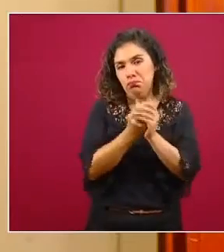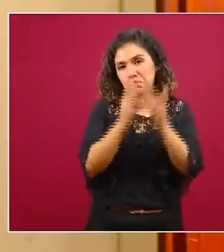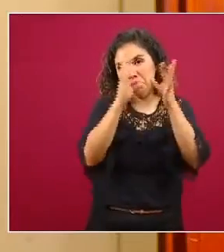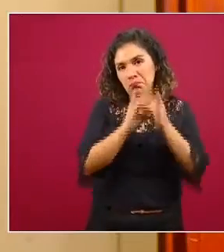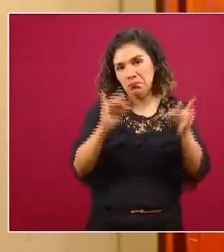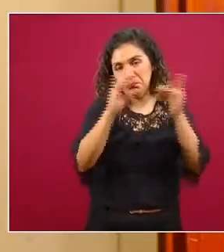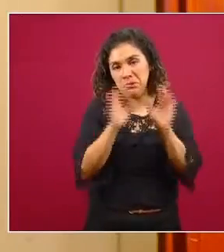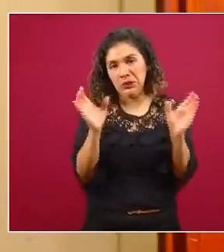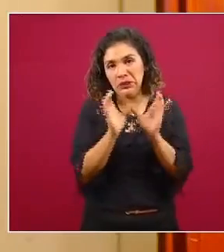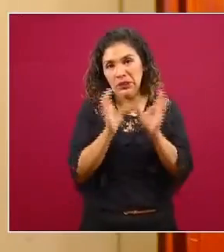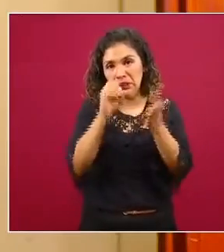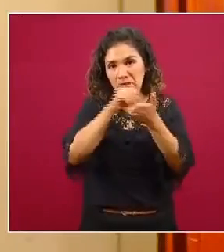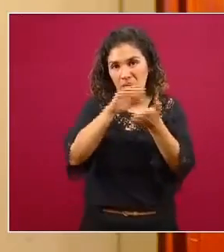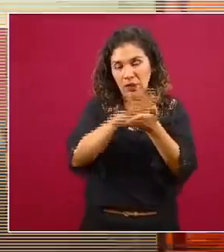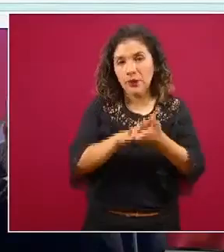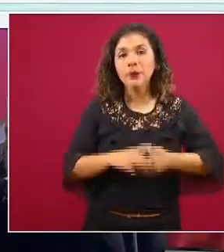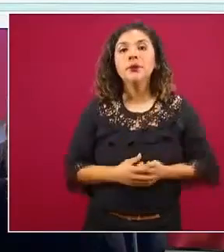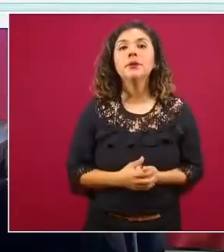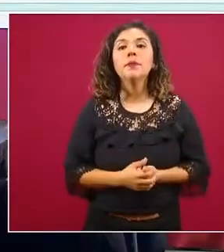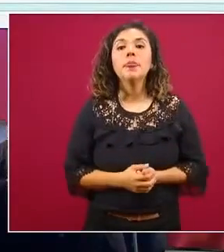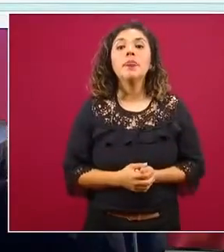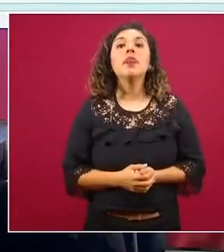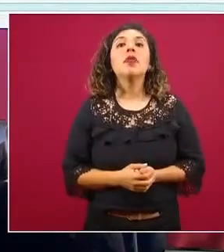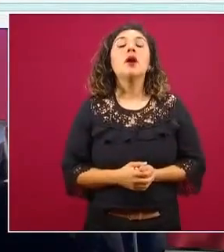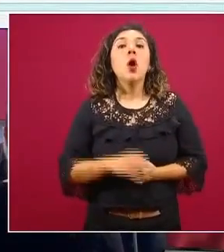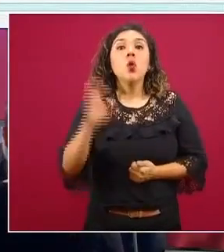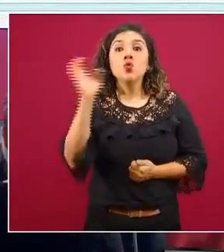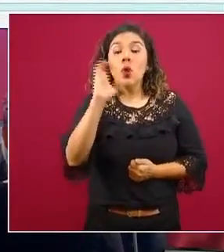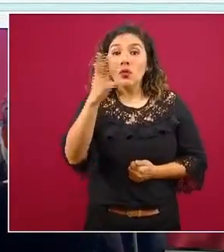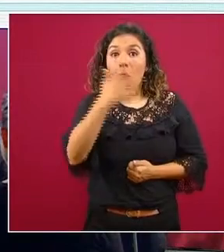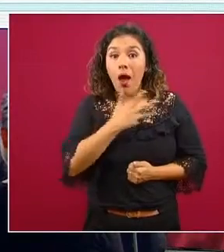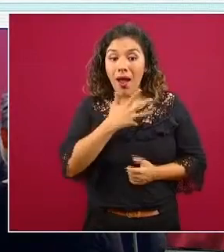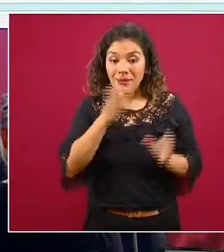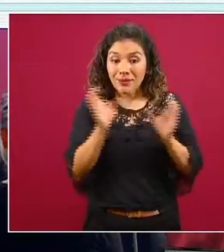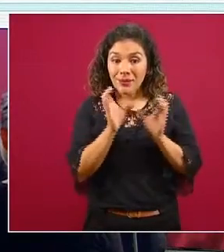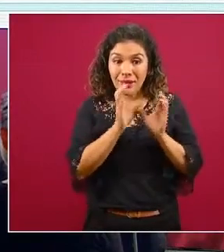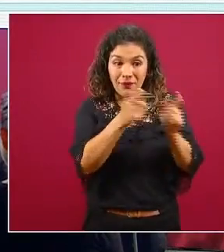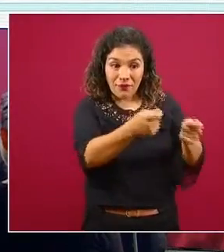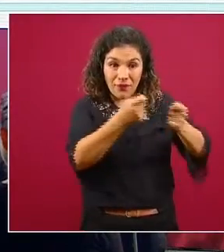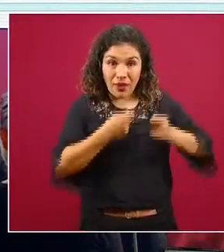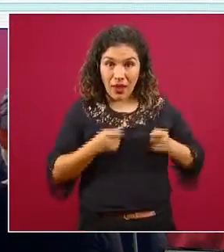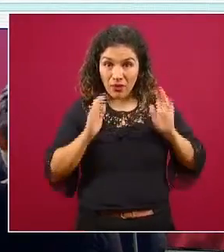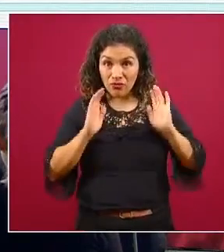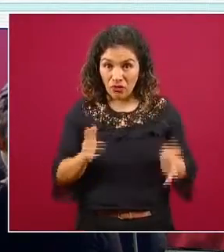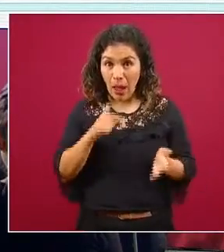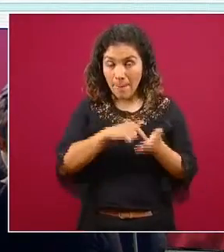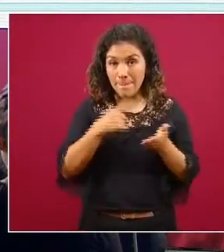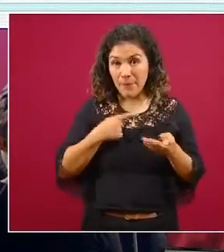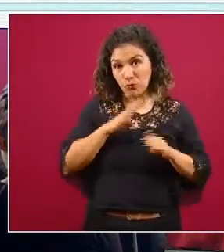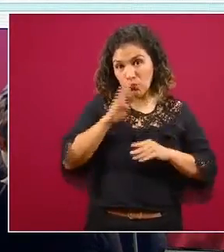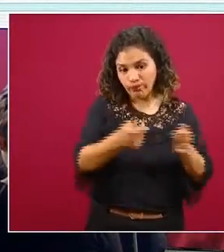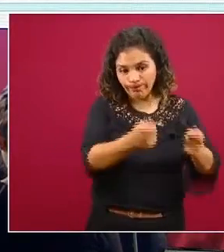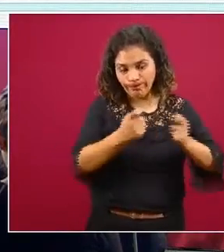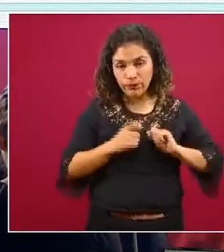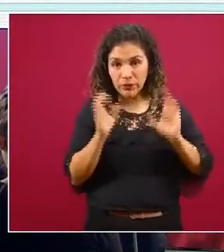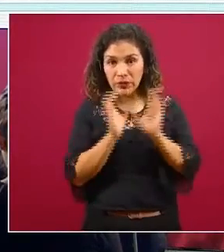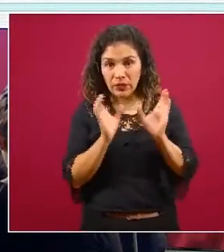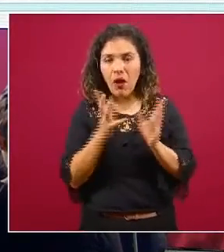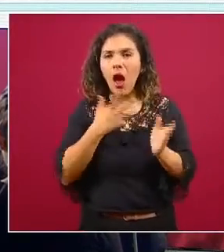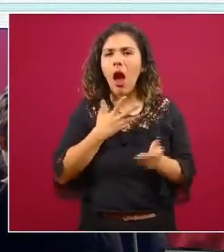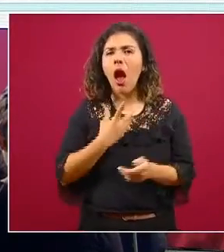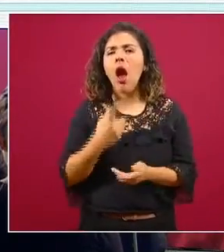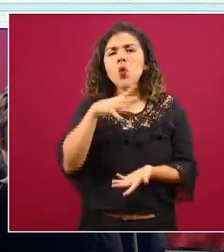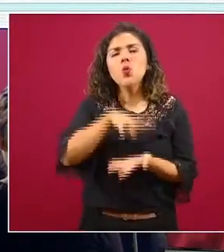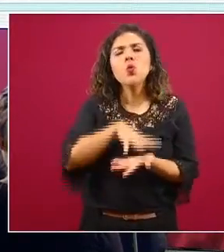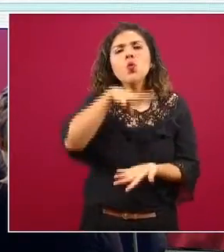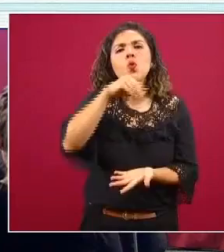puede o sea tenemos mucha información ahí Ahora una vez que se tiene el certificado de defunción normalmente hay una copia